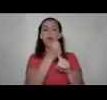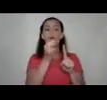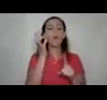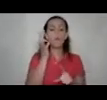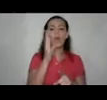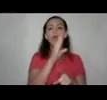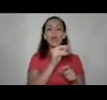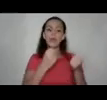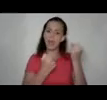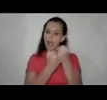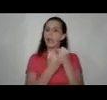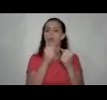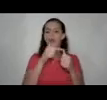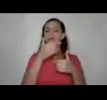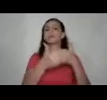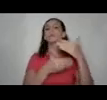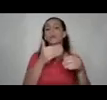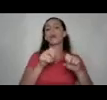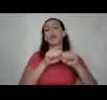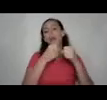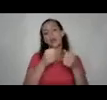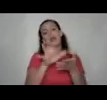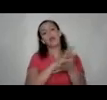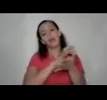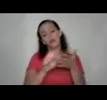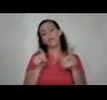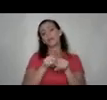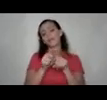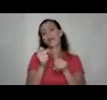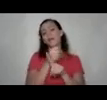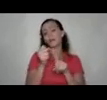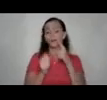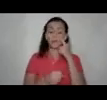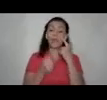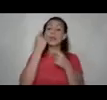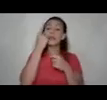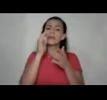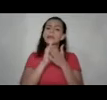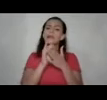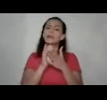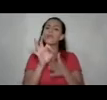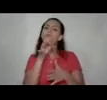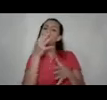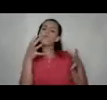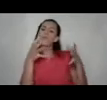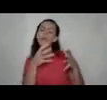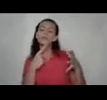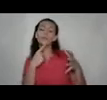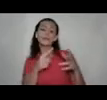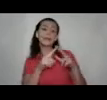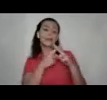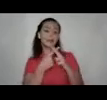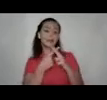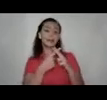apoyar en este proceso de eliminarla también entendiendo este es un fenómeno como decía al inicio donde el